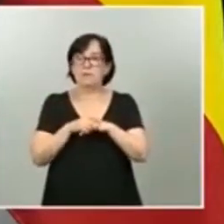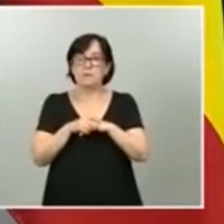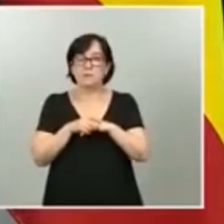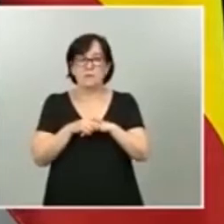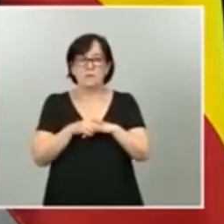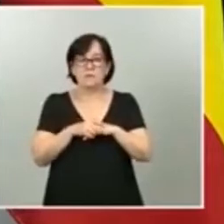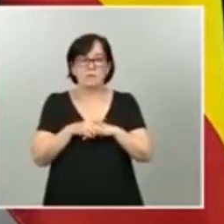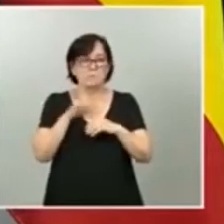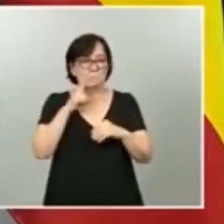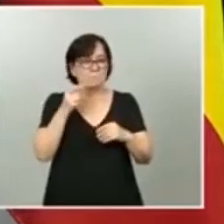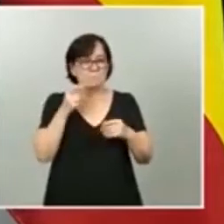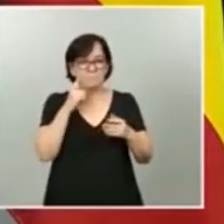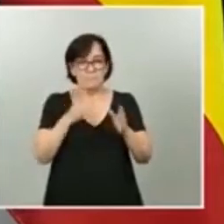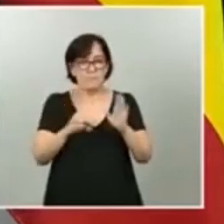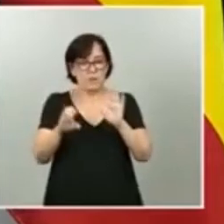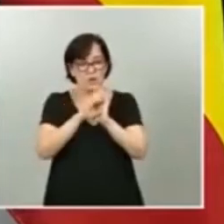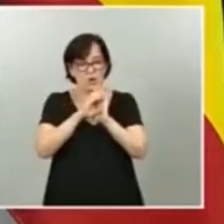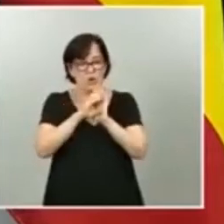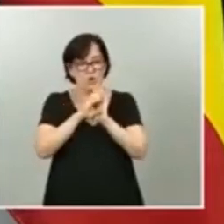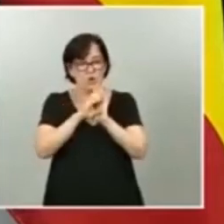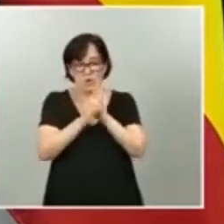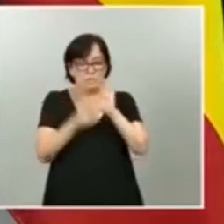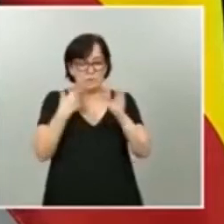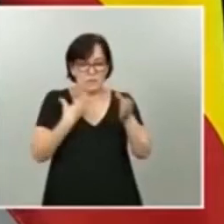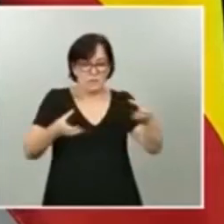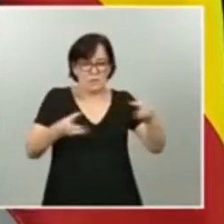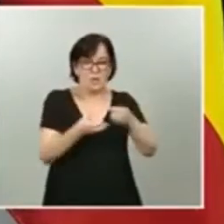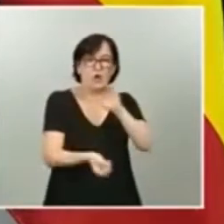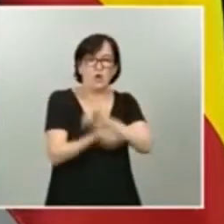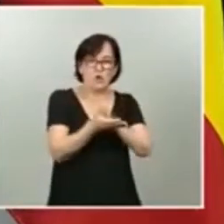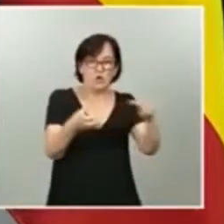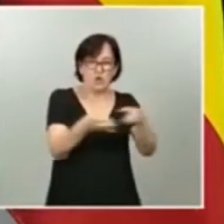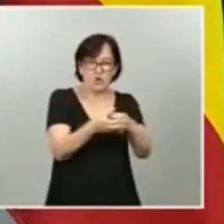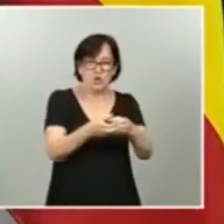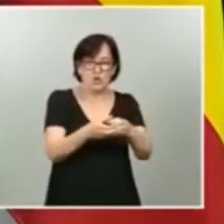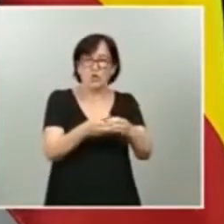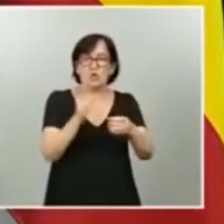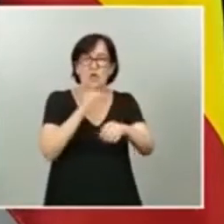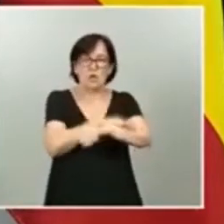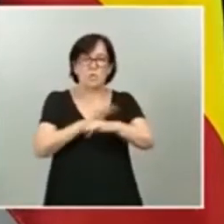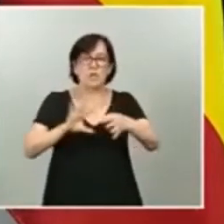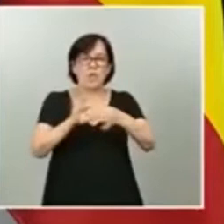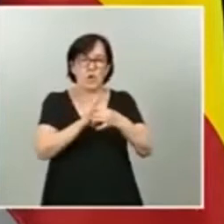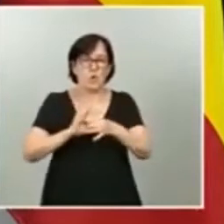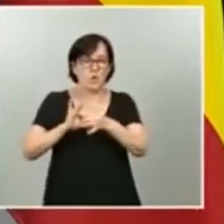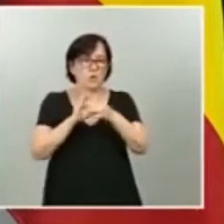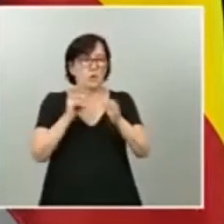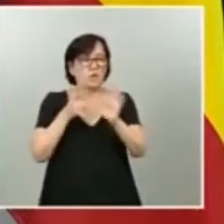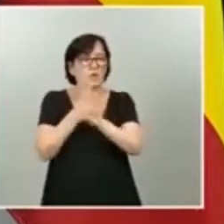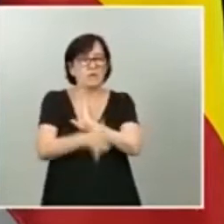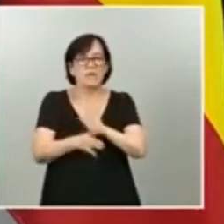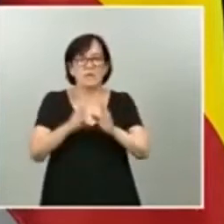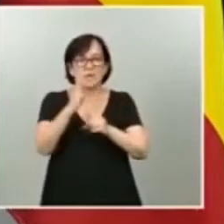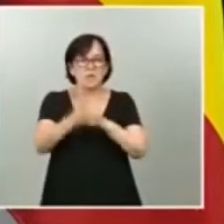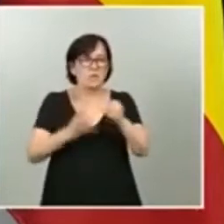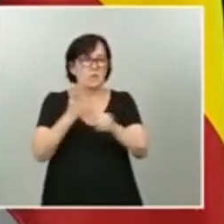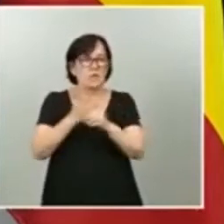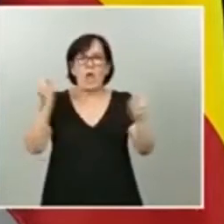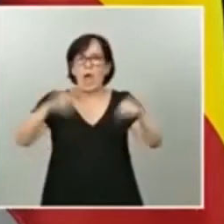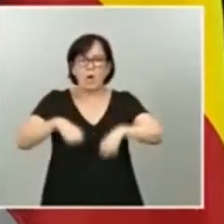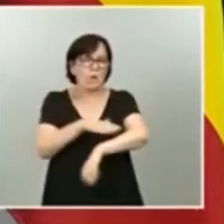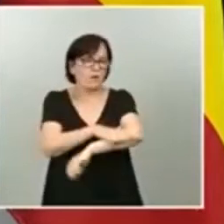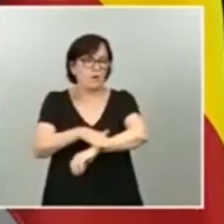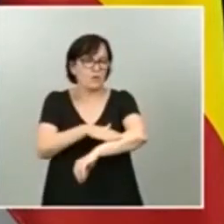de la constitución de este Gobierno de coalición y que va a definir el trabajo de legislatura. un acuerdo de gobierno que